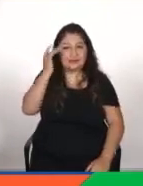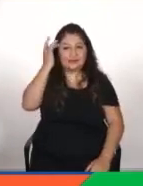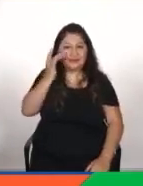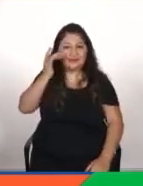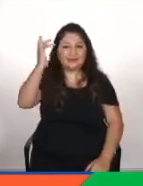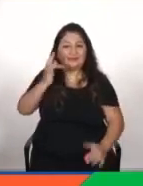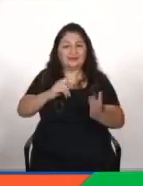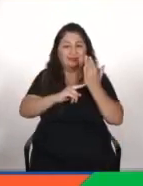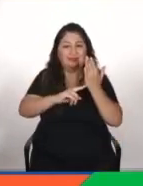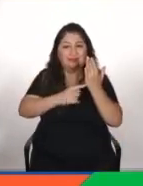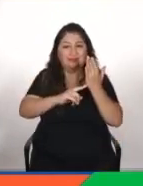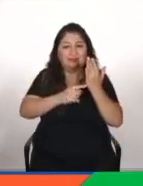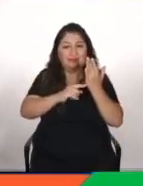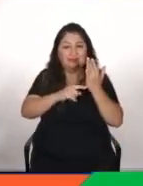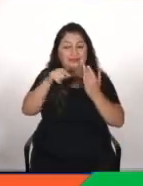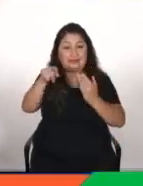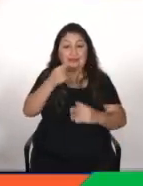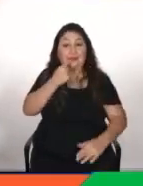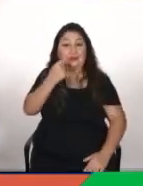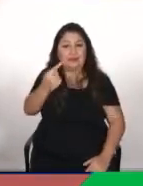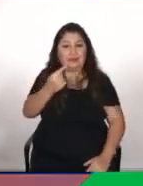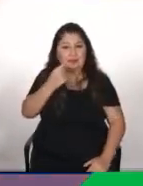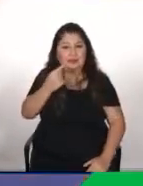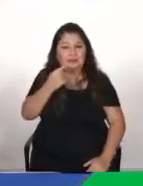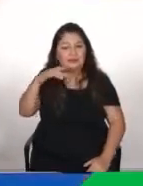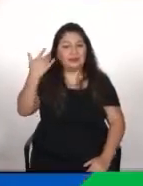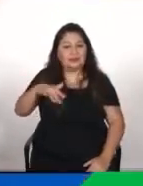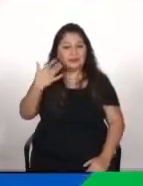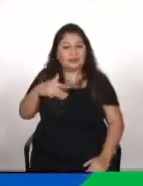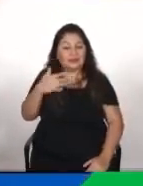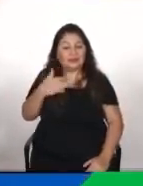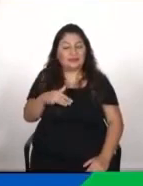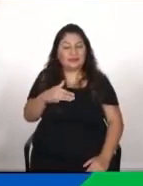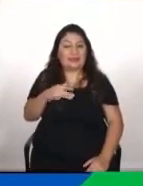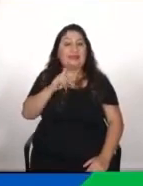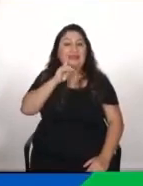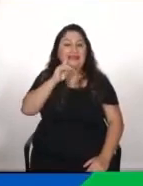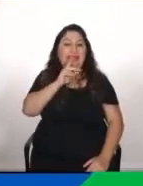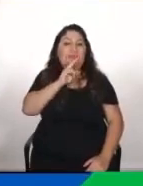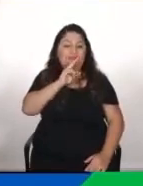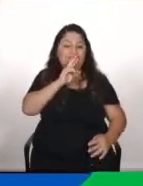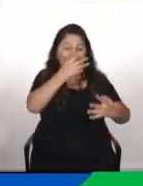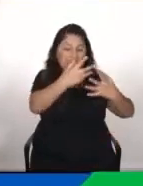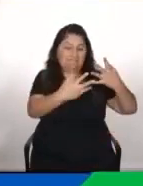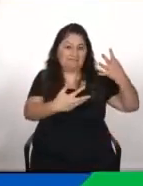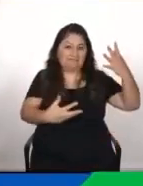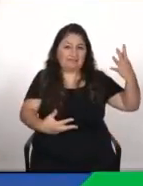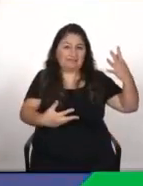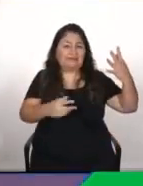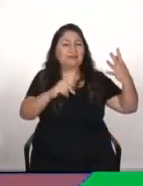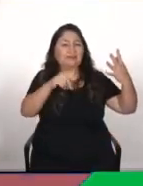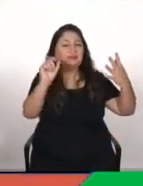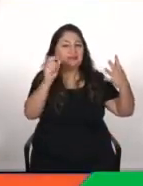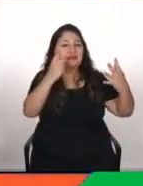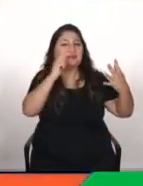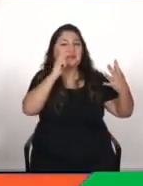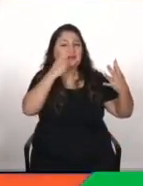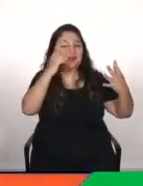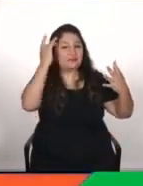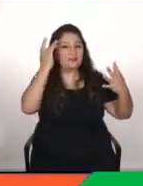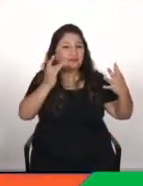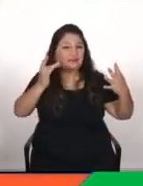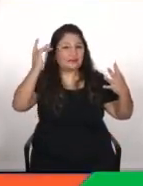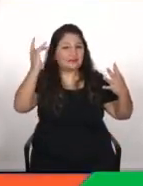pregunta fundamental y es una pregunta que además tiene bastantes aristas porque partimos de qué es la inteligencia que ya de por sí es una pregunta